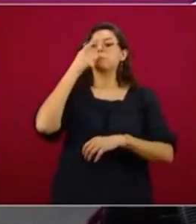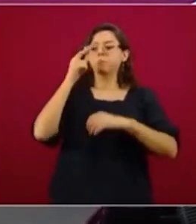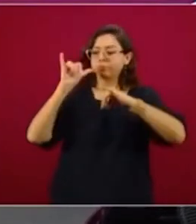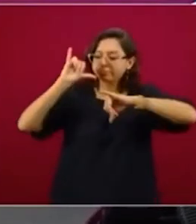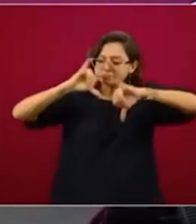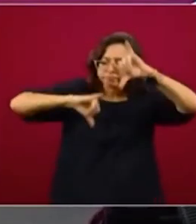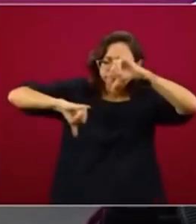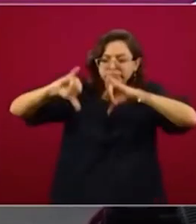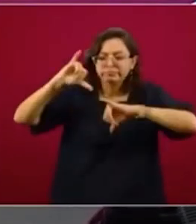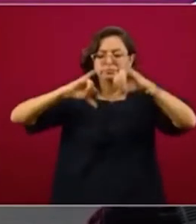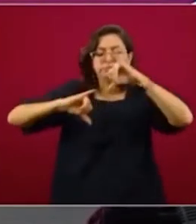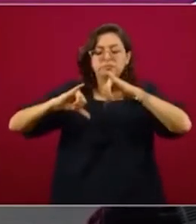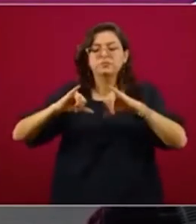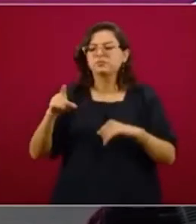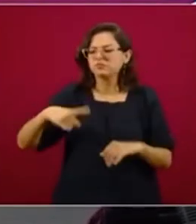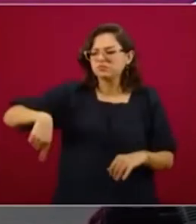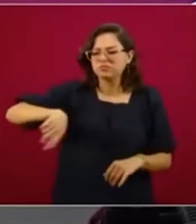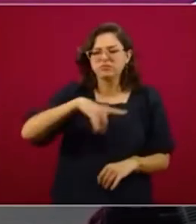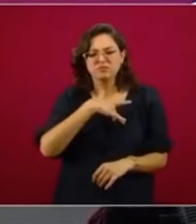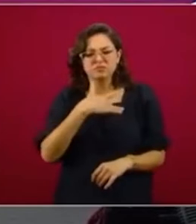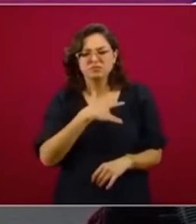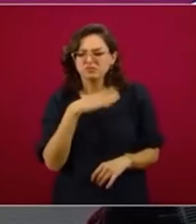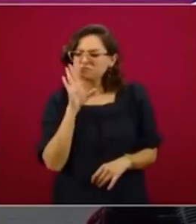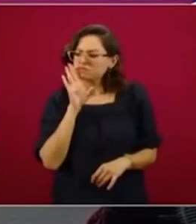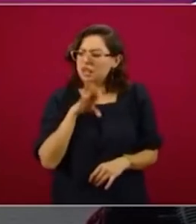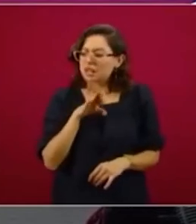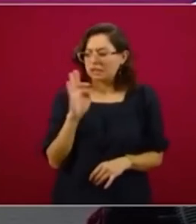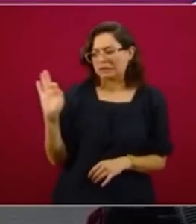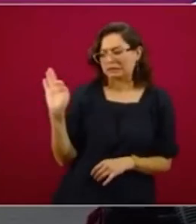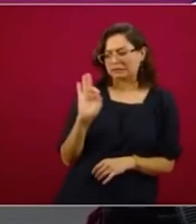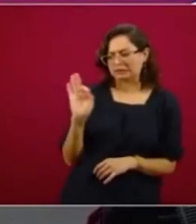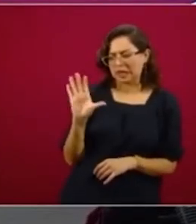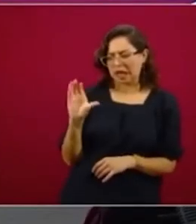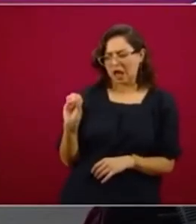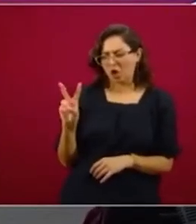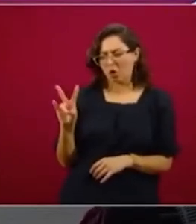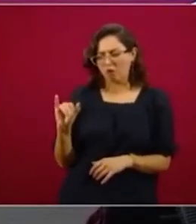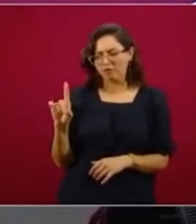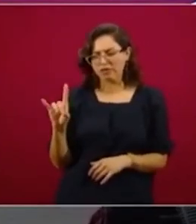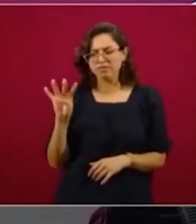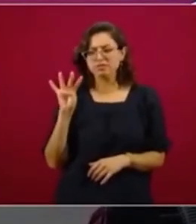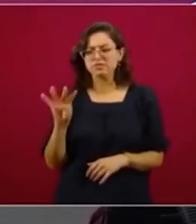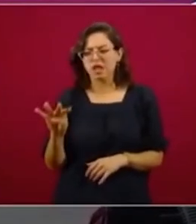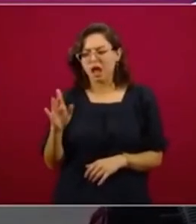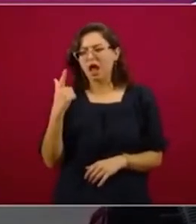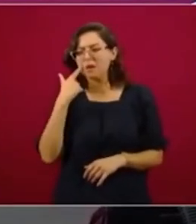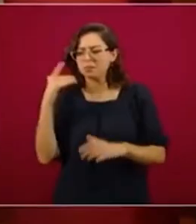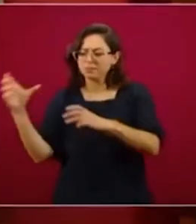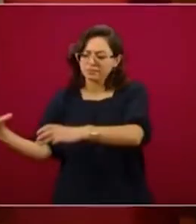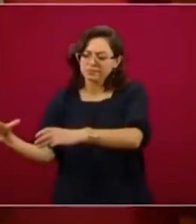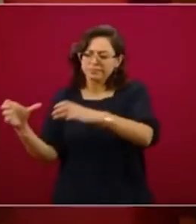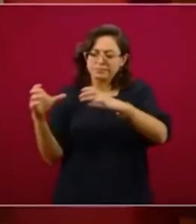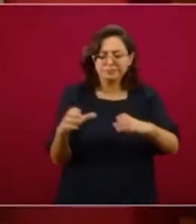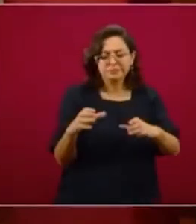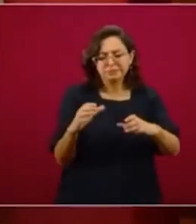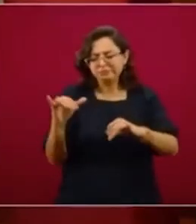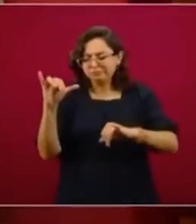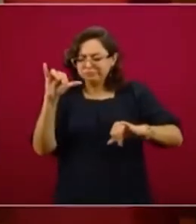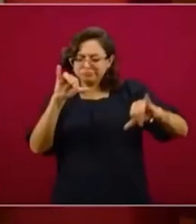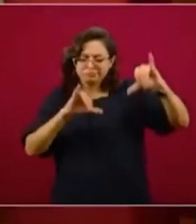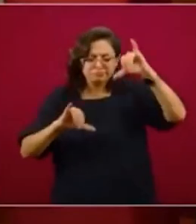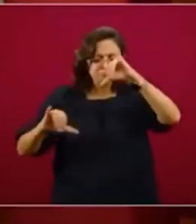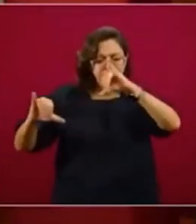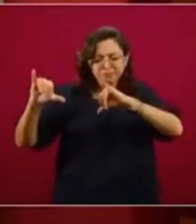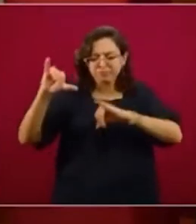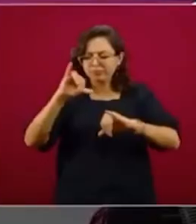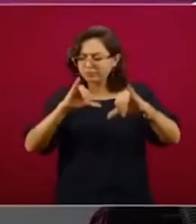presentaron signos y síntomas compatibles con COVID-19, por lo tanto fueron clasificadas como casos sospechosos y entonces